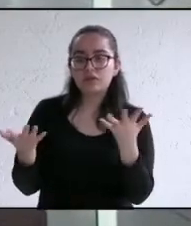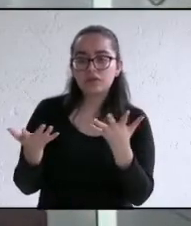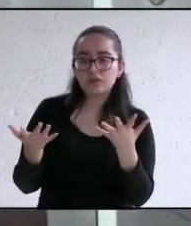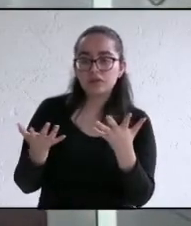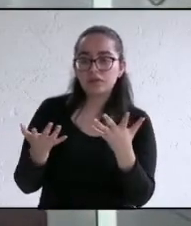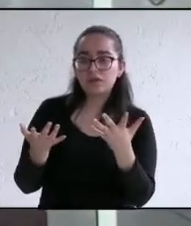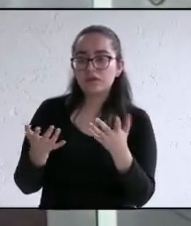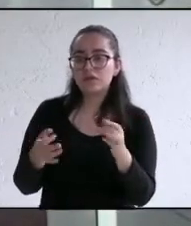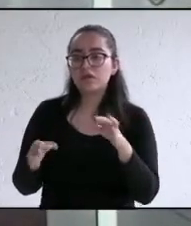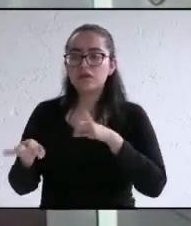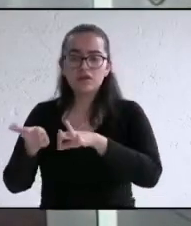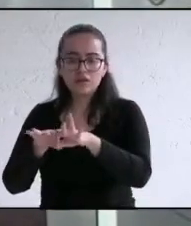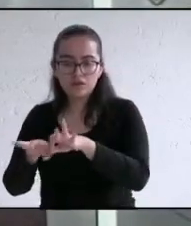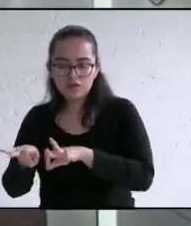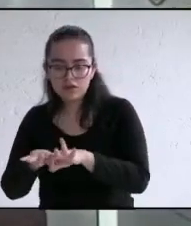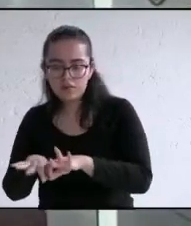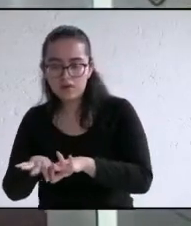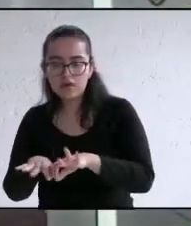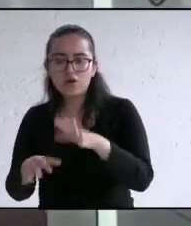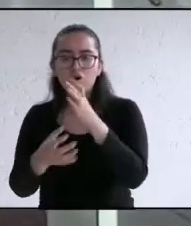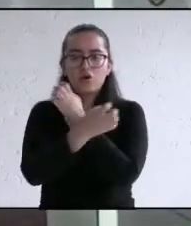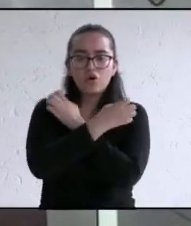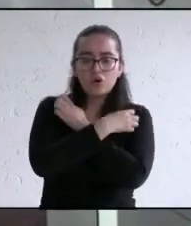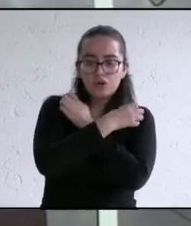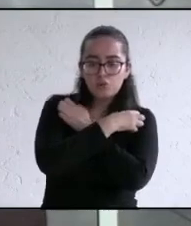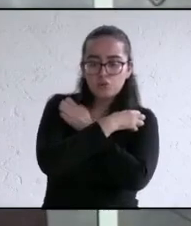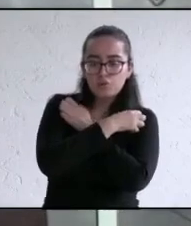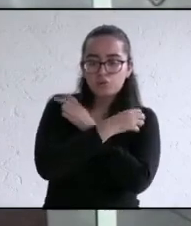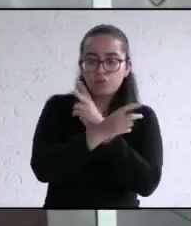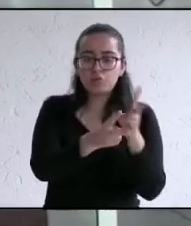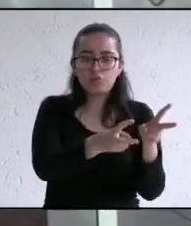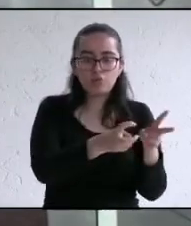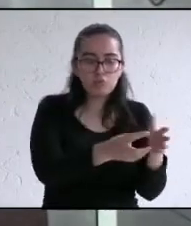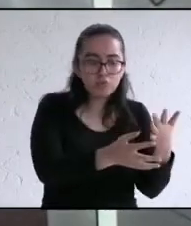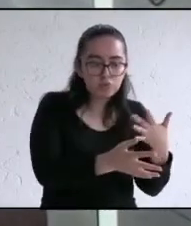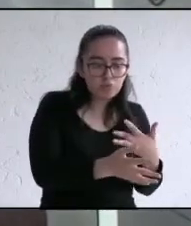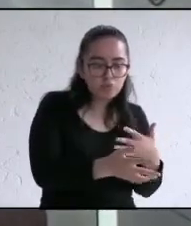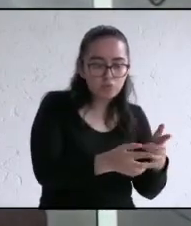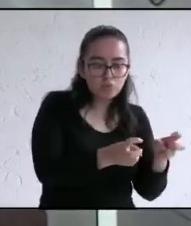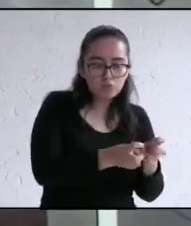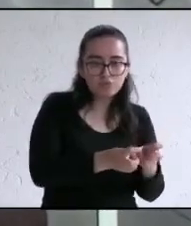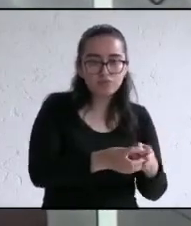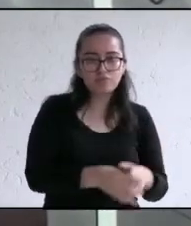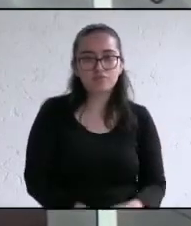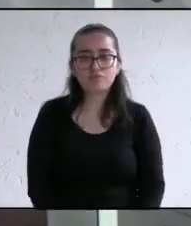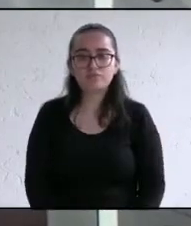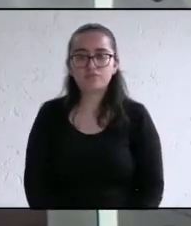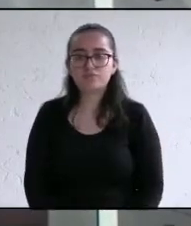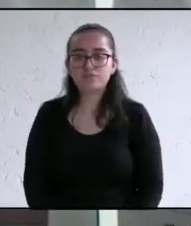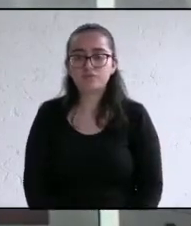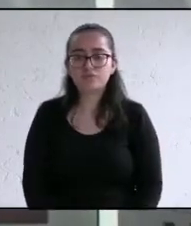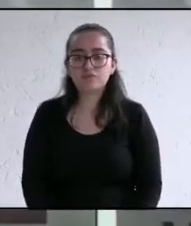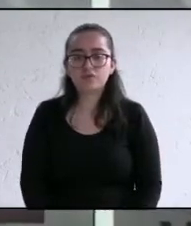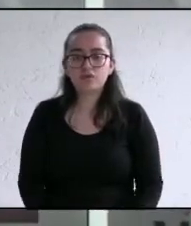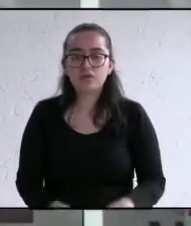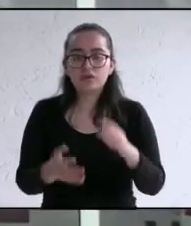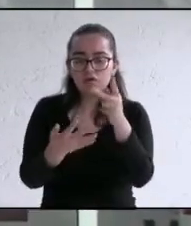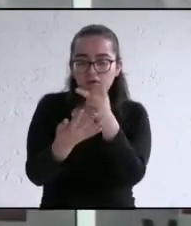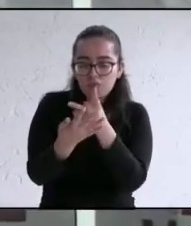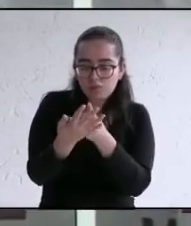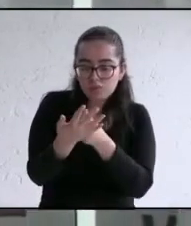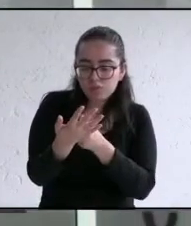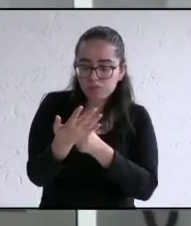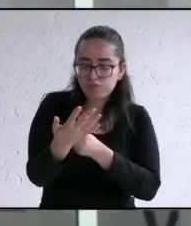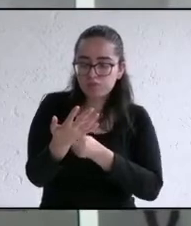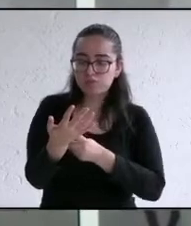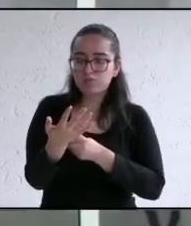empleo educación y prevención del delito en cuanto al empleo desde el ayuntamiento se creará un plan municipal de desarrollo que